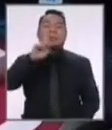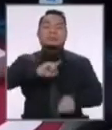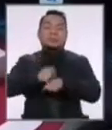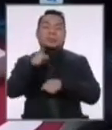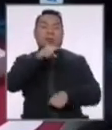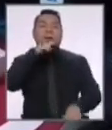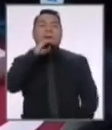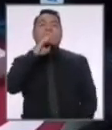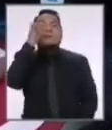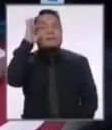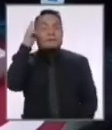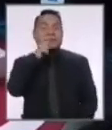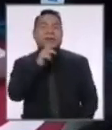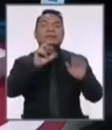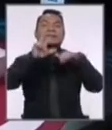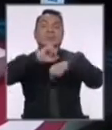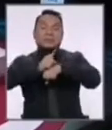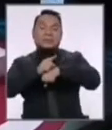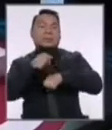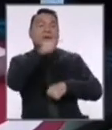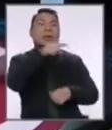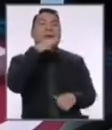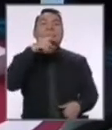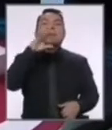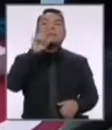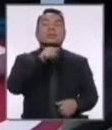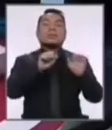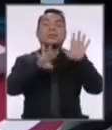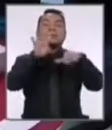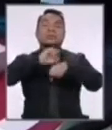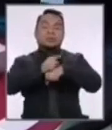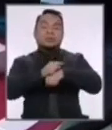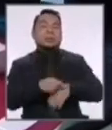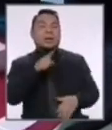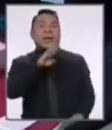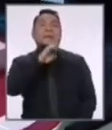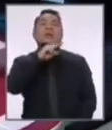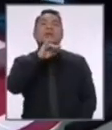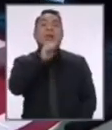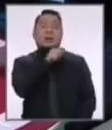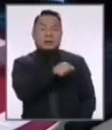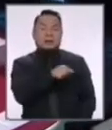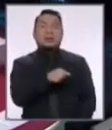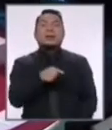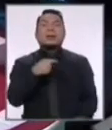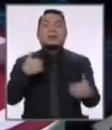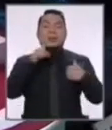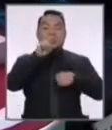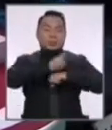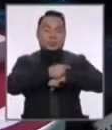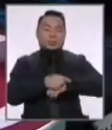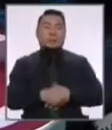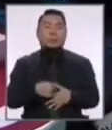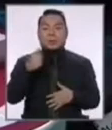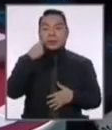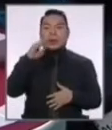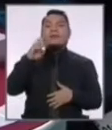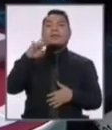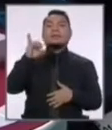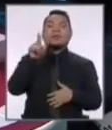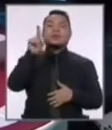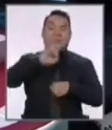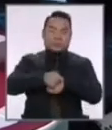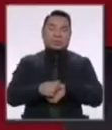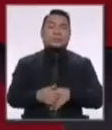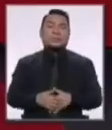segundos, la señora Fujimori trece segundos, la señora Mendoza hay catorce segundos, Bengolea, Alberto tiene un minuto y el señor Forsyth